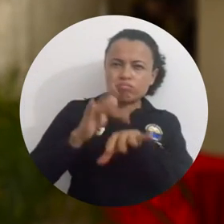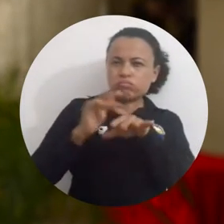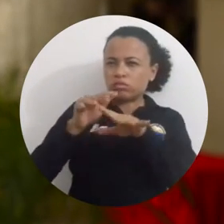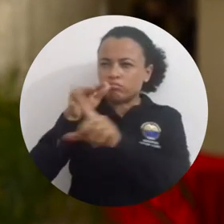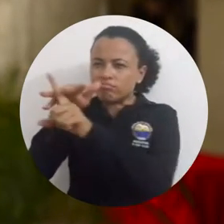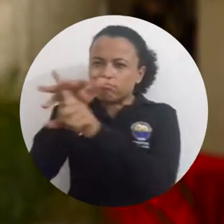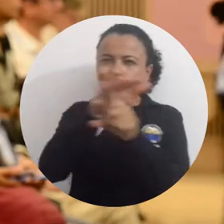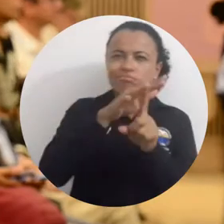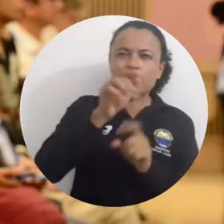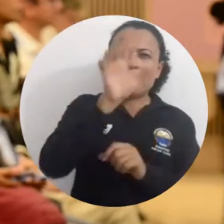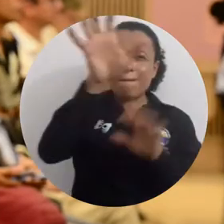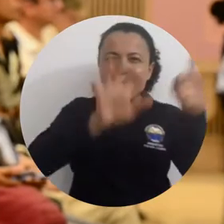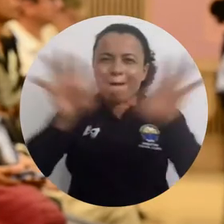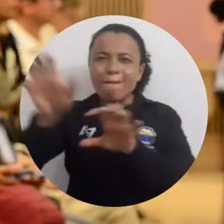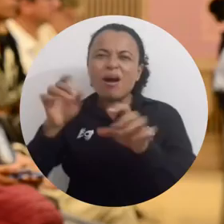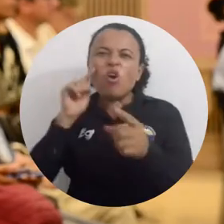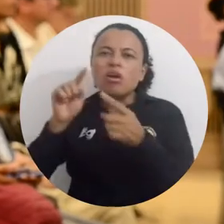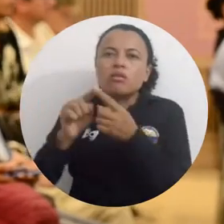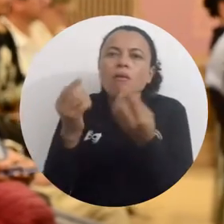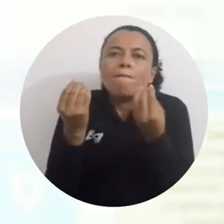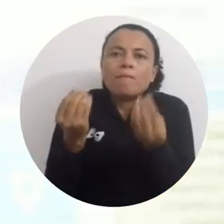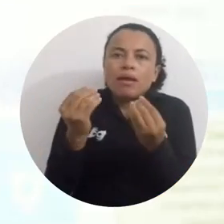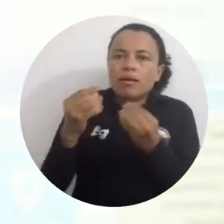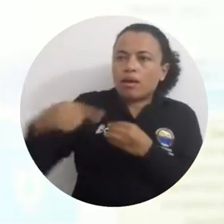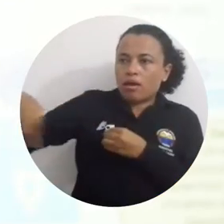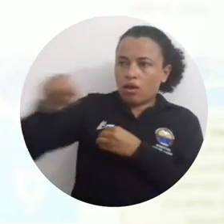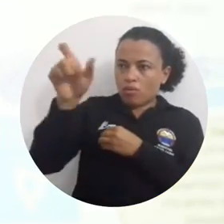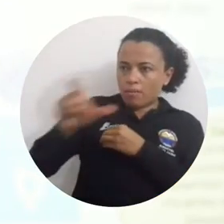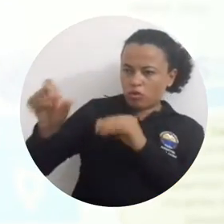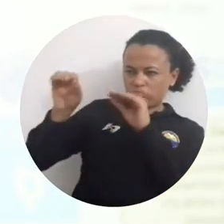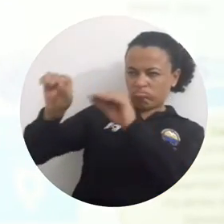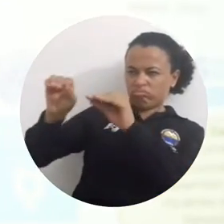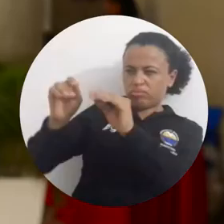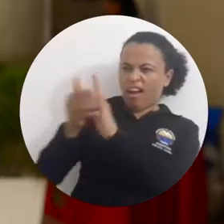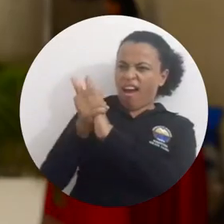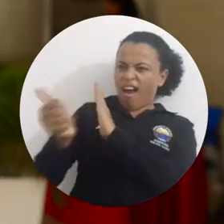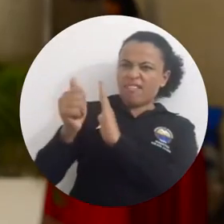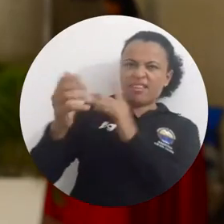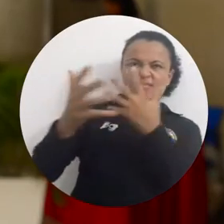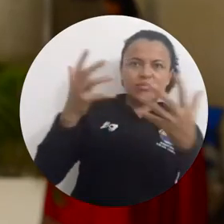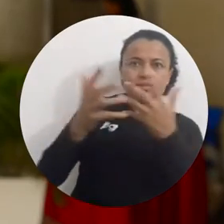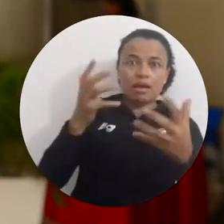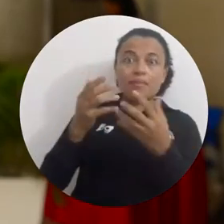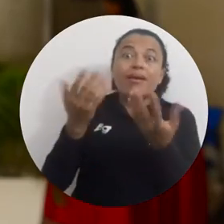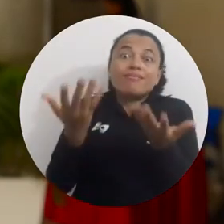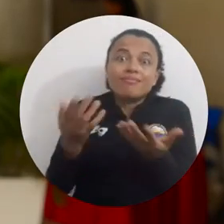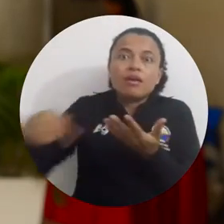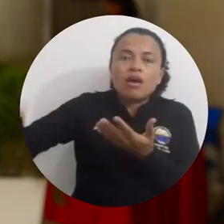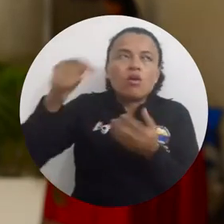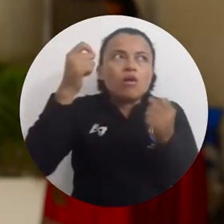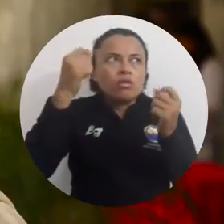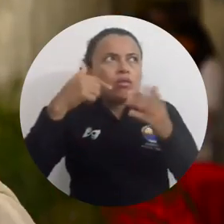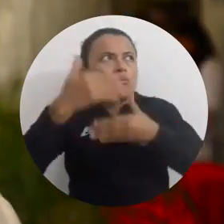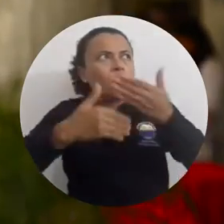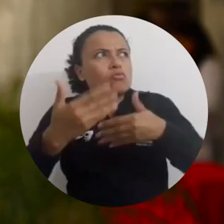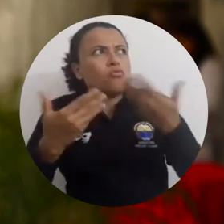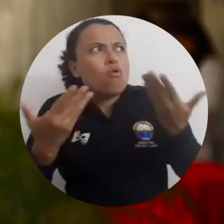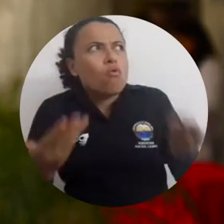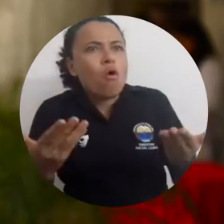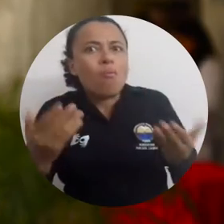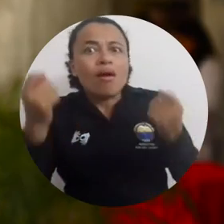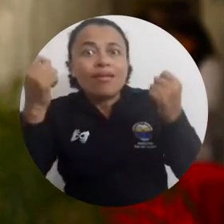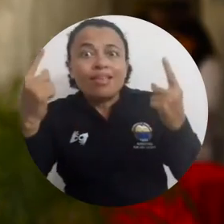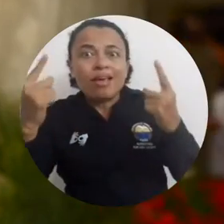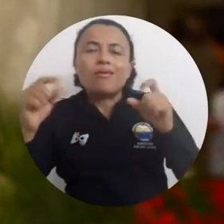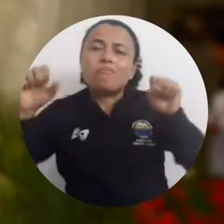dinamizador en las regiones, que ha visto siempre con muy buenos ojos el formar en habilidades sistémicas porque entiende que si las personas comprenden los